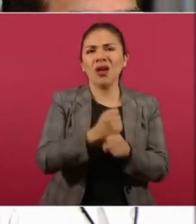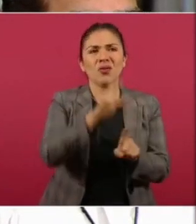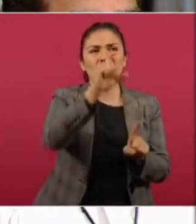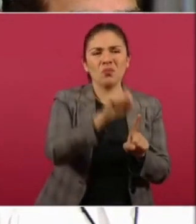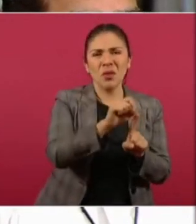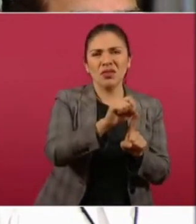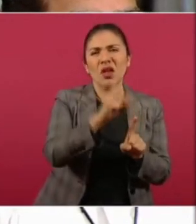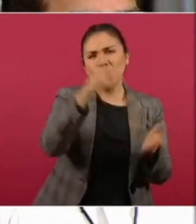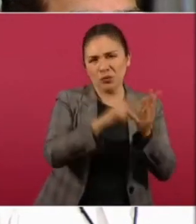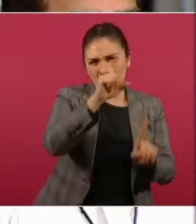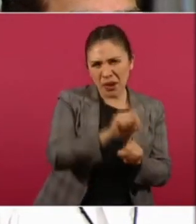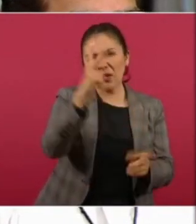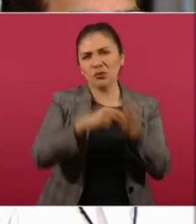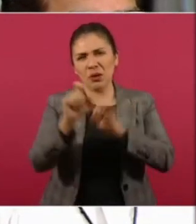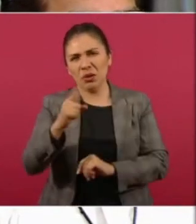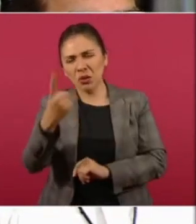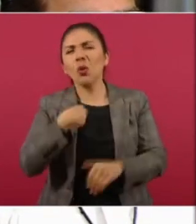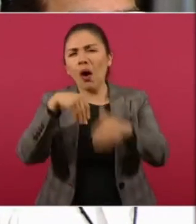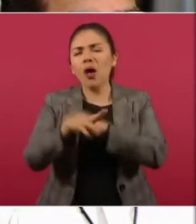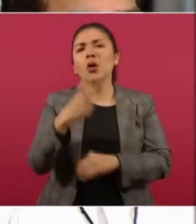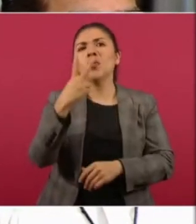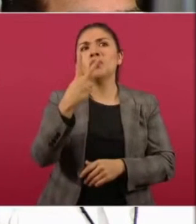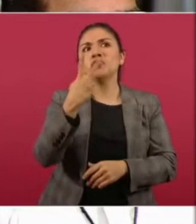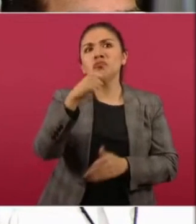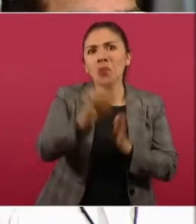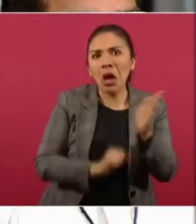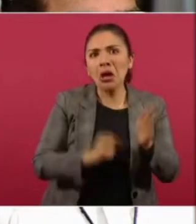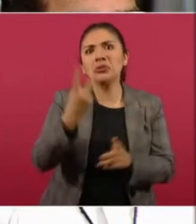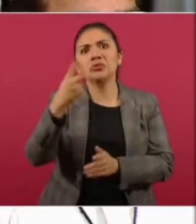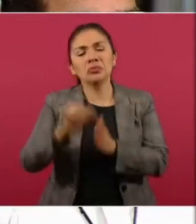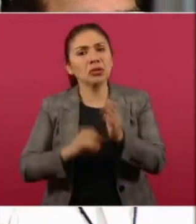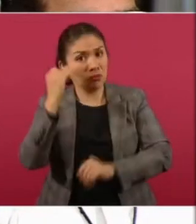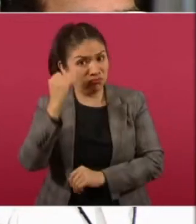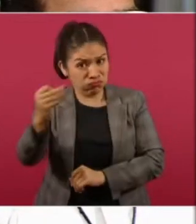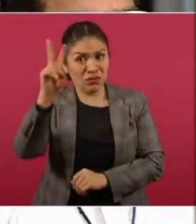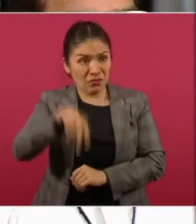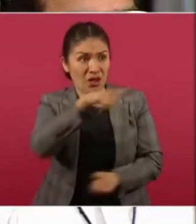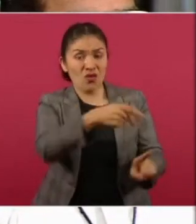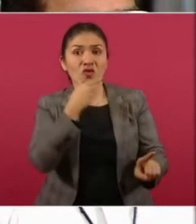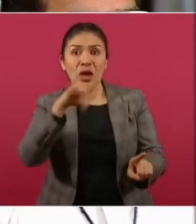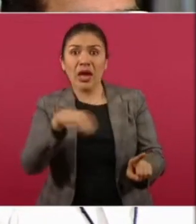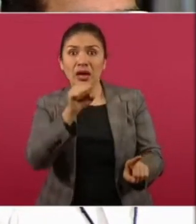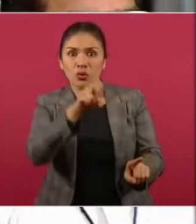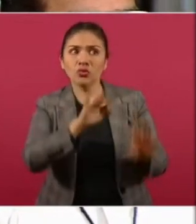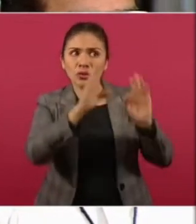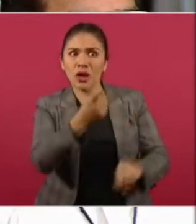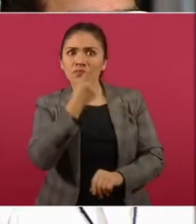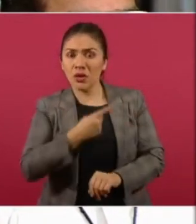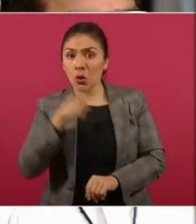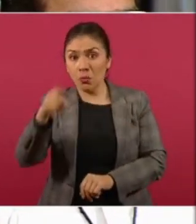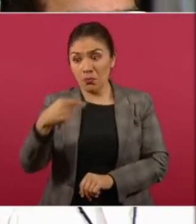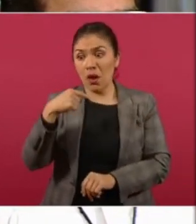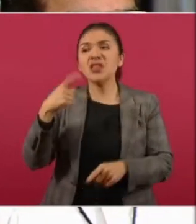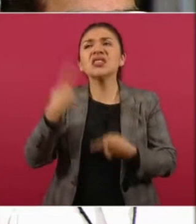o sea, por tres, dos meses, tres meses. A nadie, Jesús ya me lo reconoció, a nadie le ha castigado por tres meses.